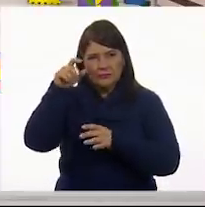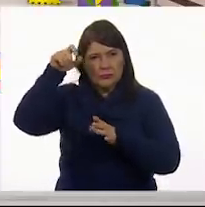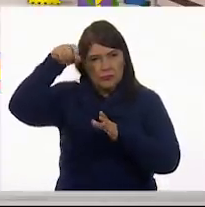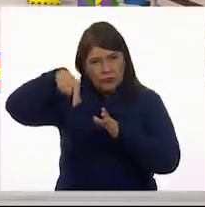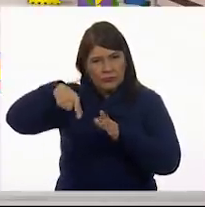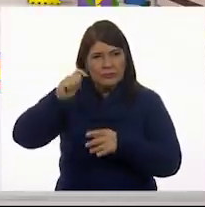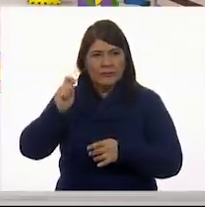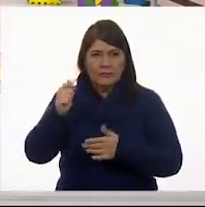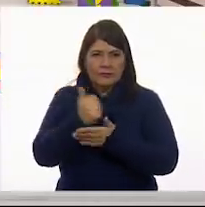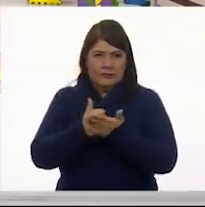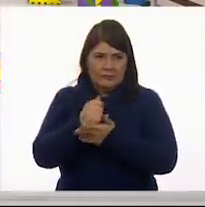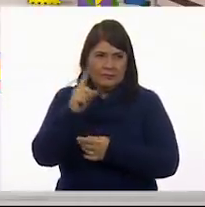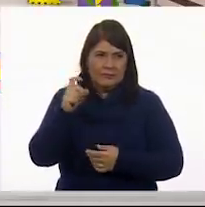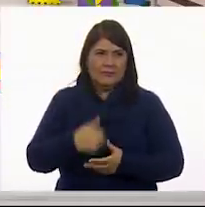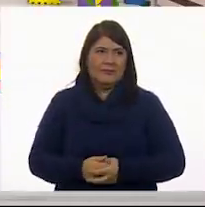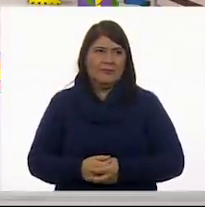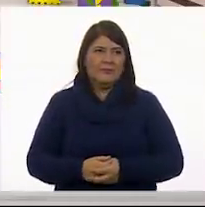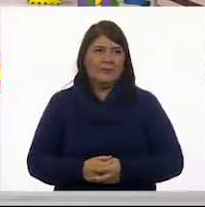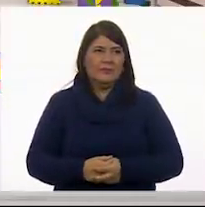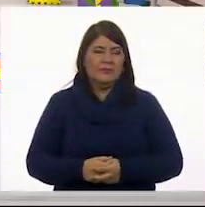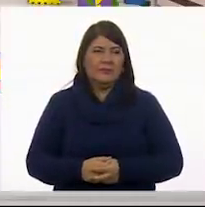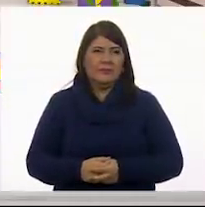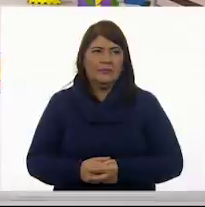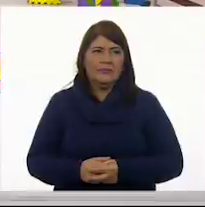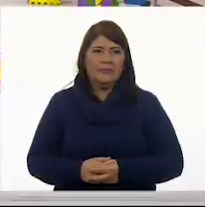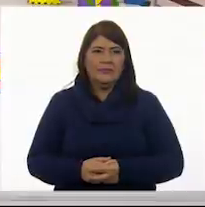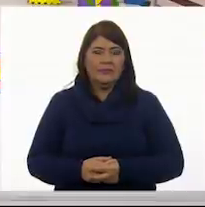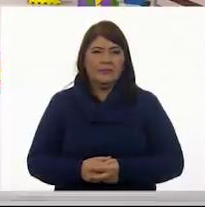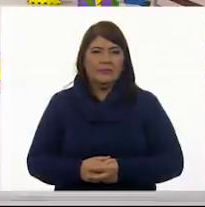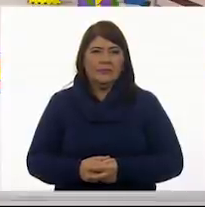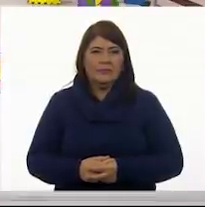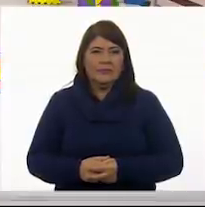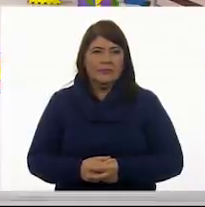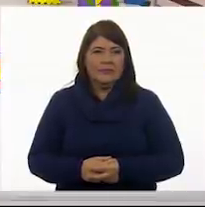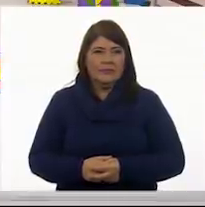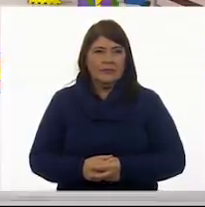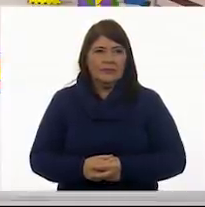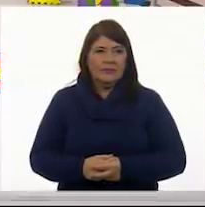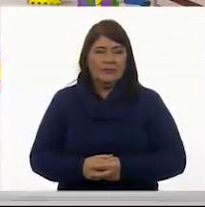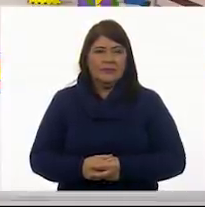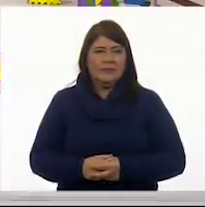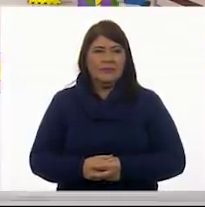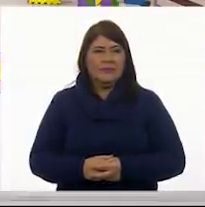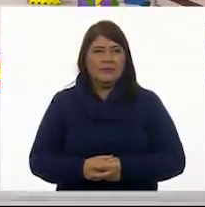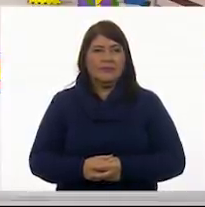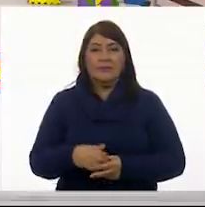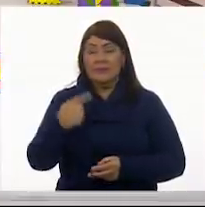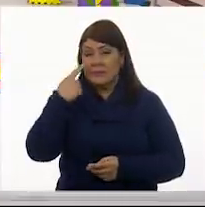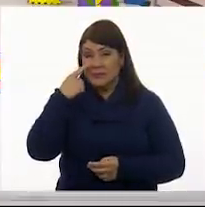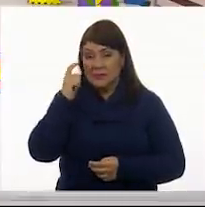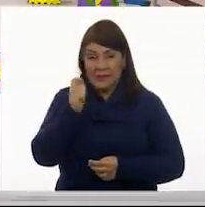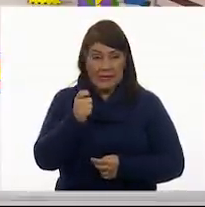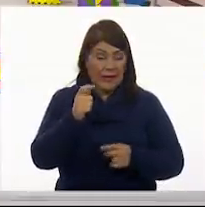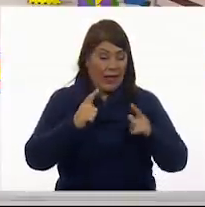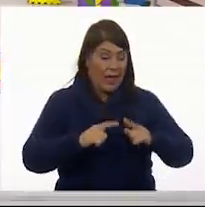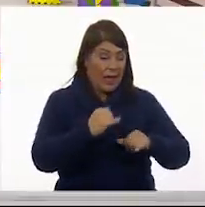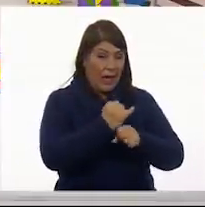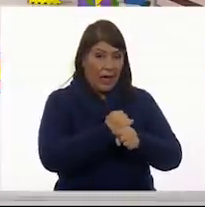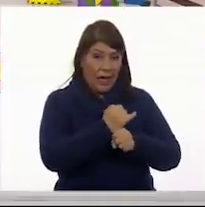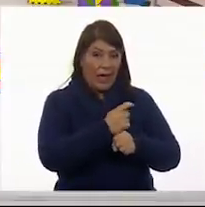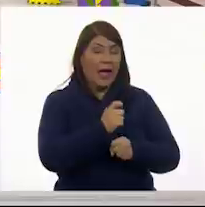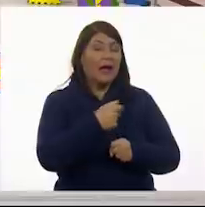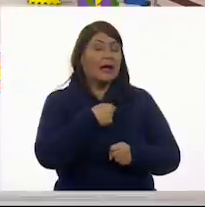Porque el agua es azul. Porque el agua, exactamente. Solo que voy a medir... ver... ¿Y qué crees, agente Brie? ¿Qué?